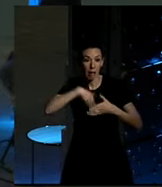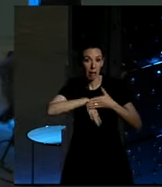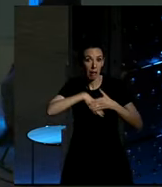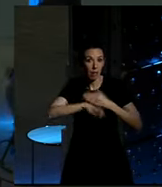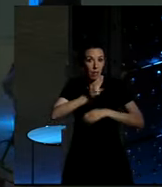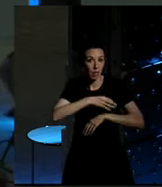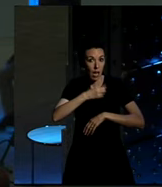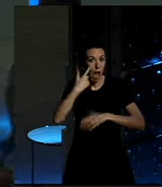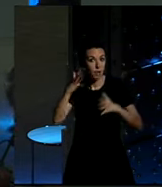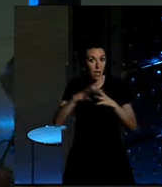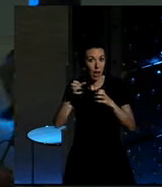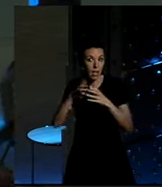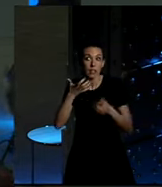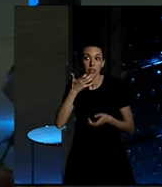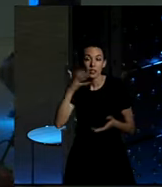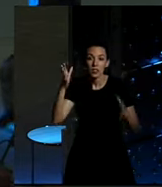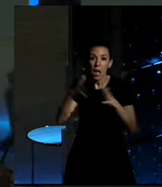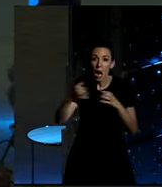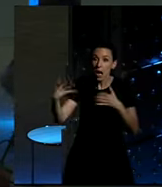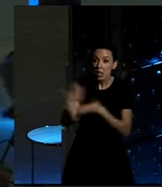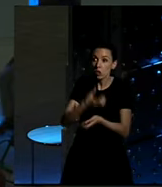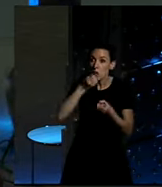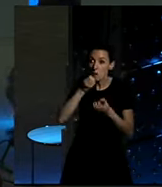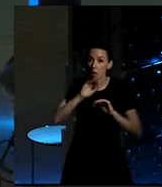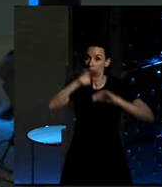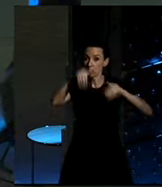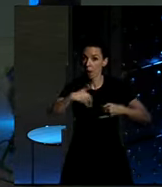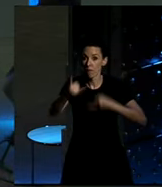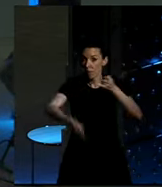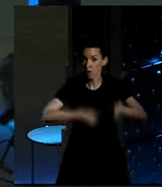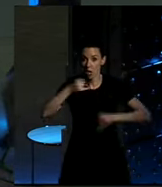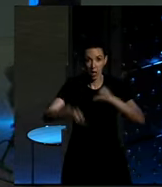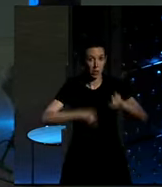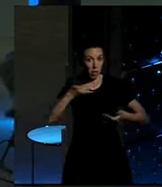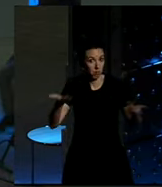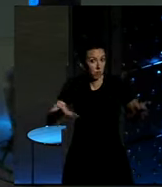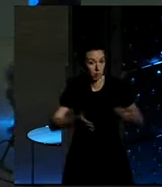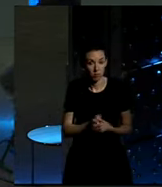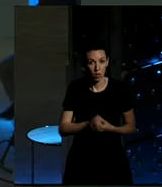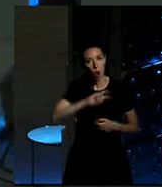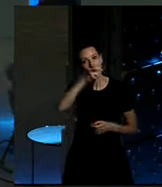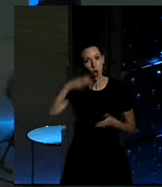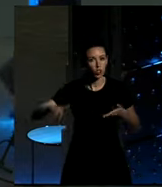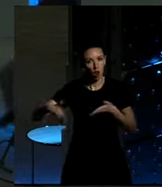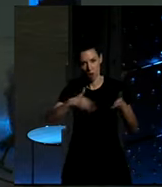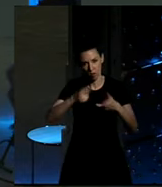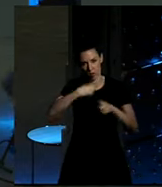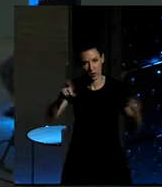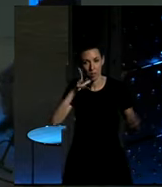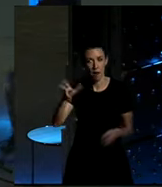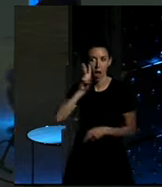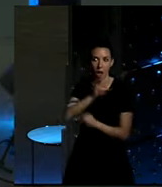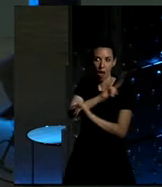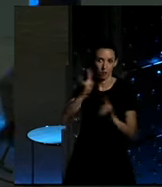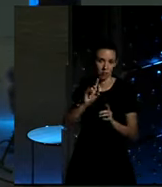que tenemos y si tenemos ganas y todo va bien, pues volvemos en bicicleta, por otro camino. Por otro camino para ver diferentes mundos.